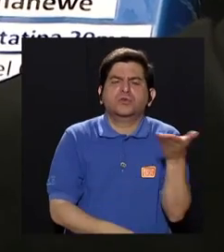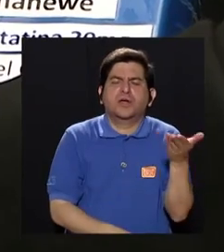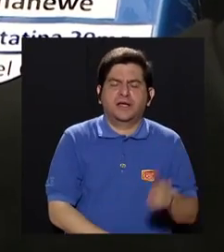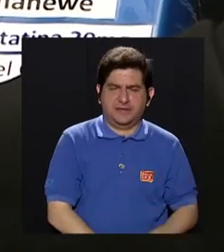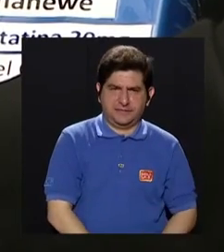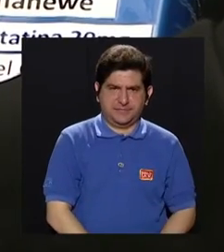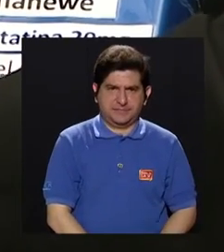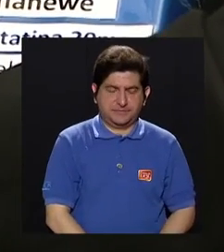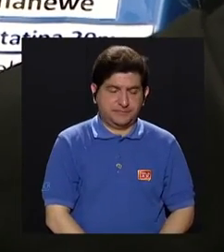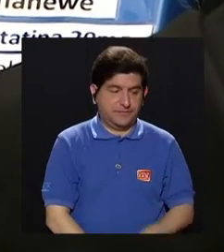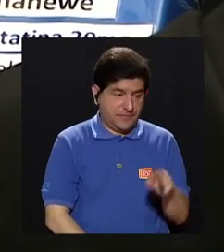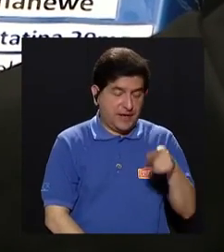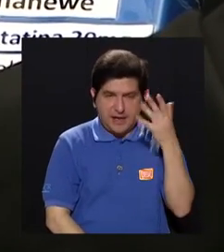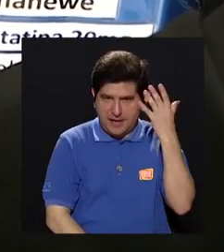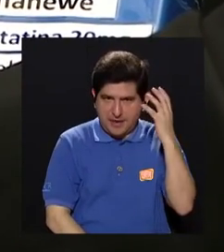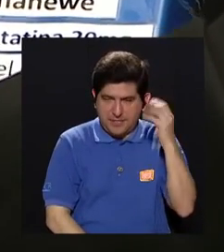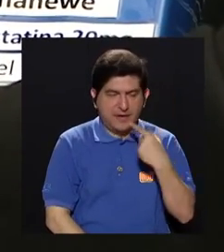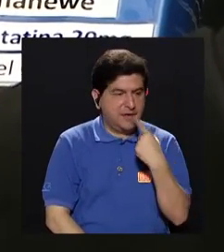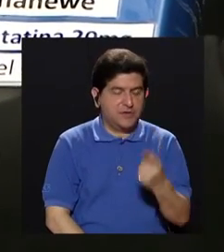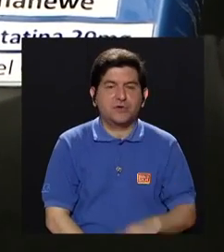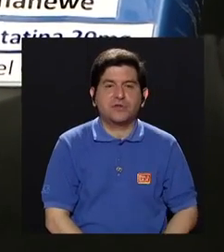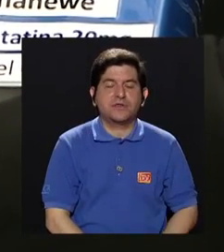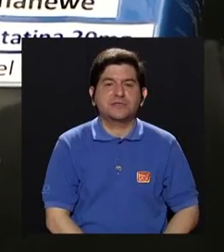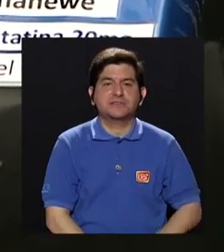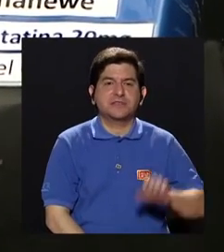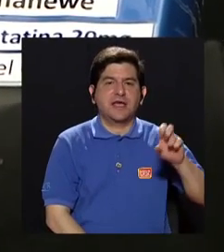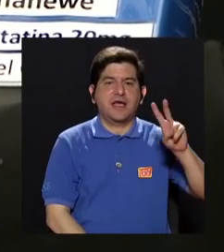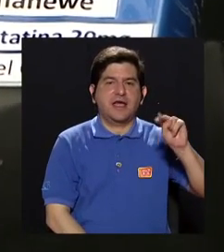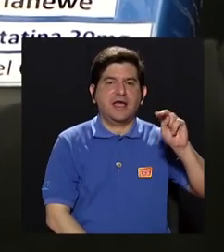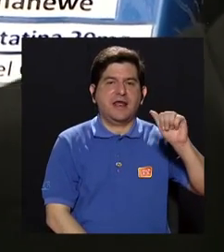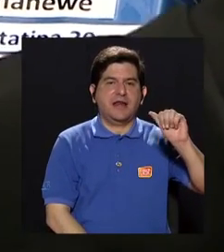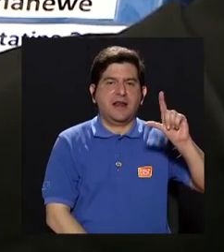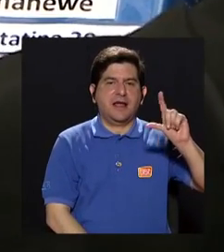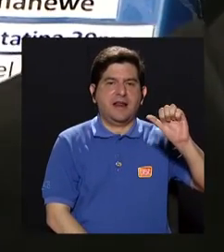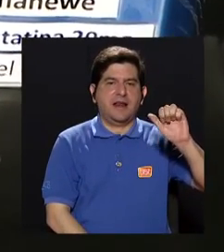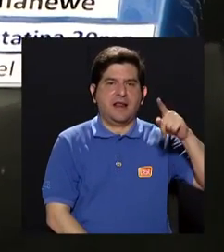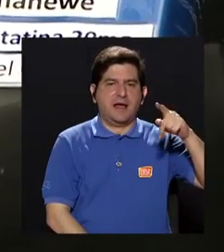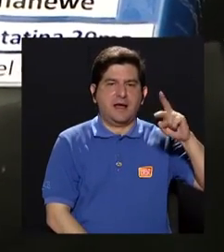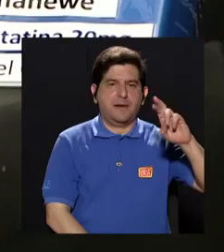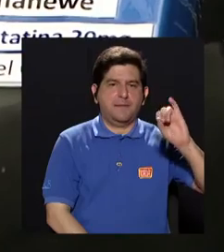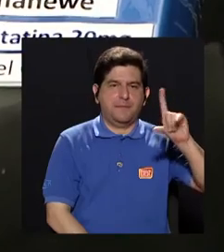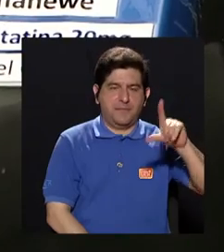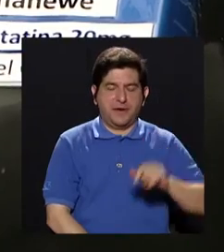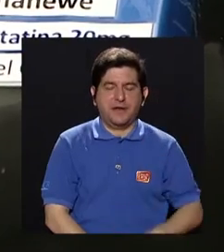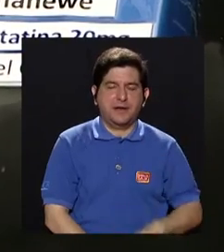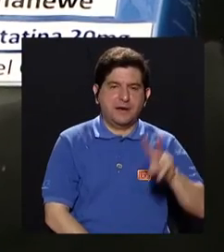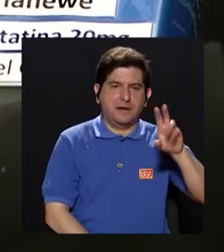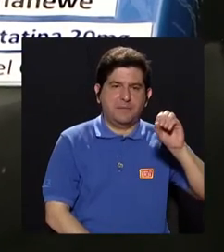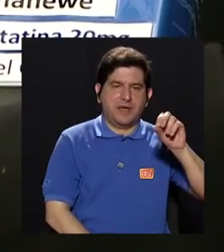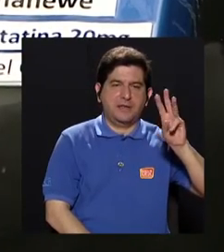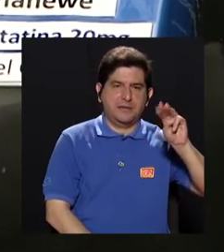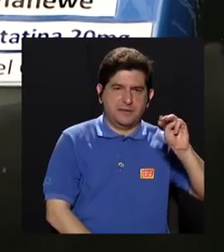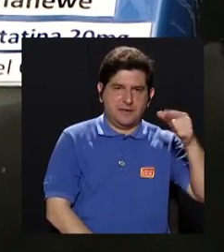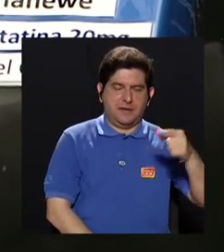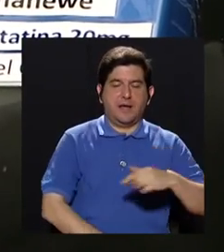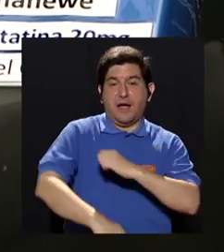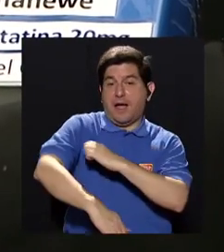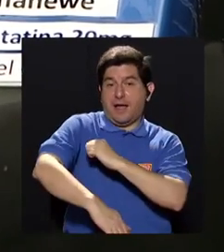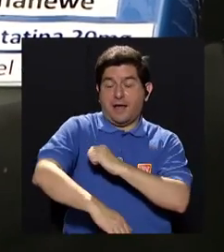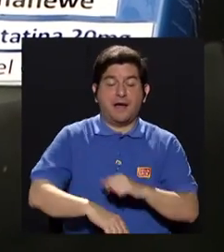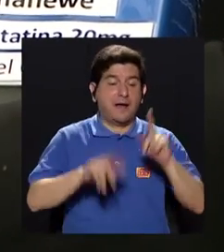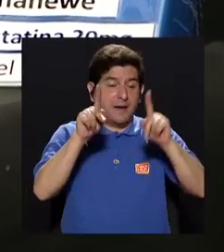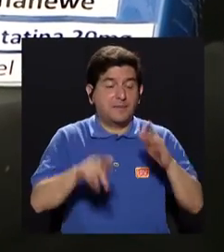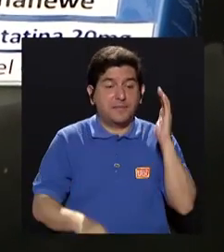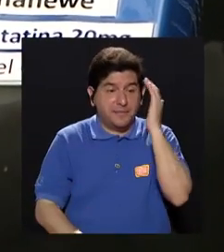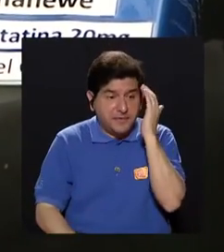en este que está en amarillo, dice en alapril 20 miligramos para la presión. Entonces, el familiar se da